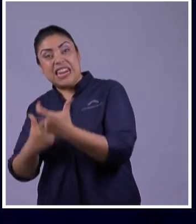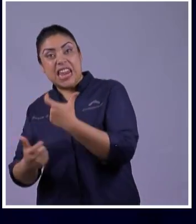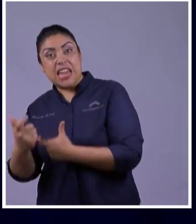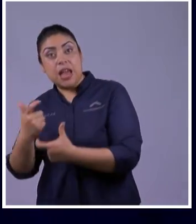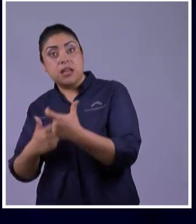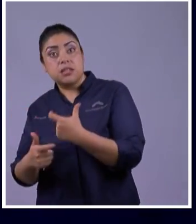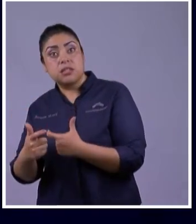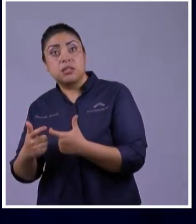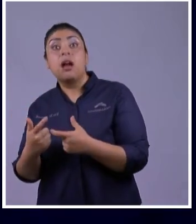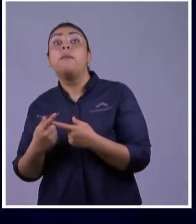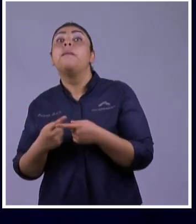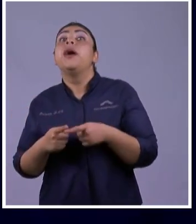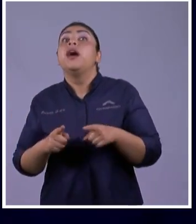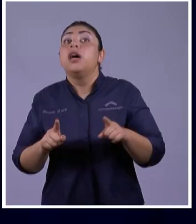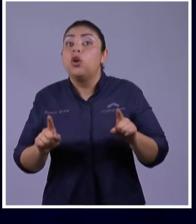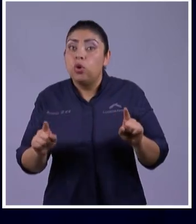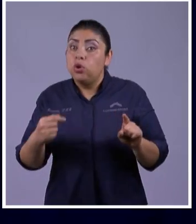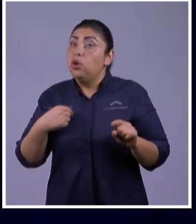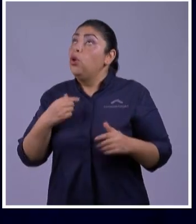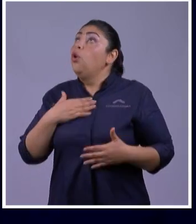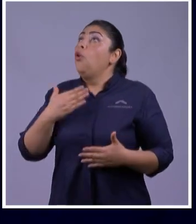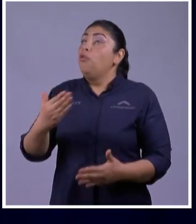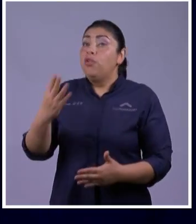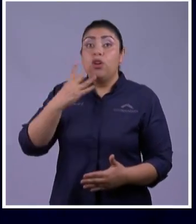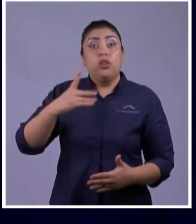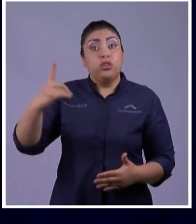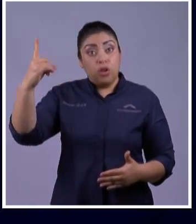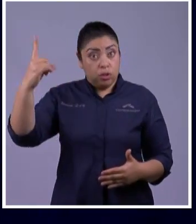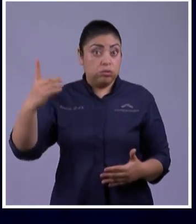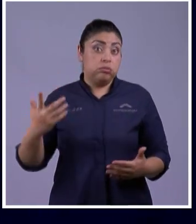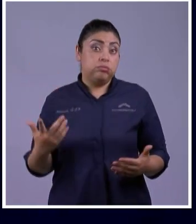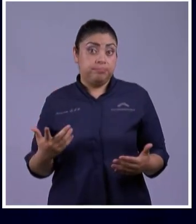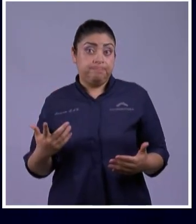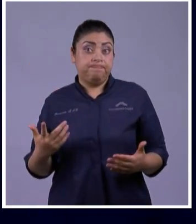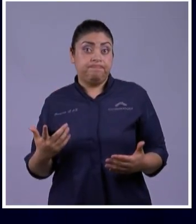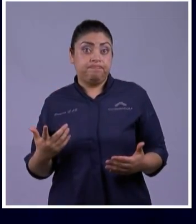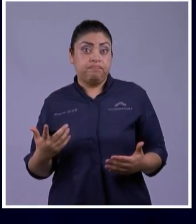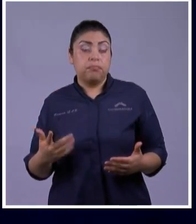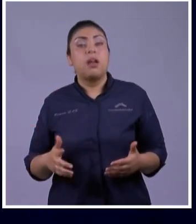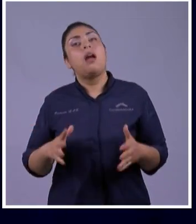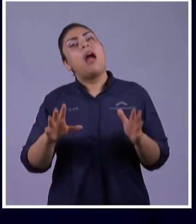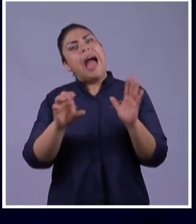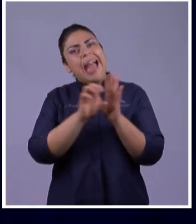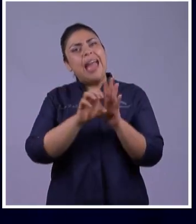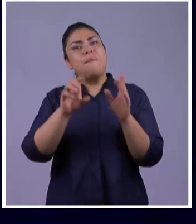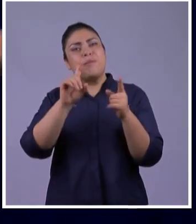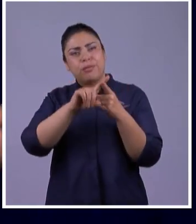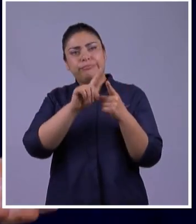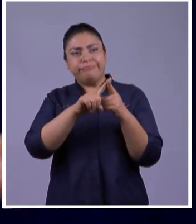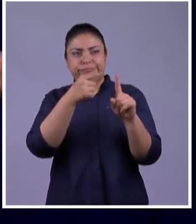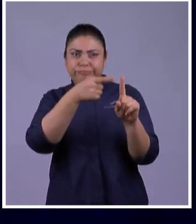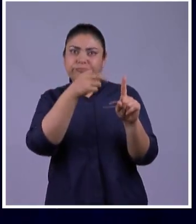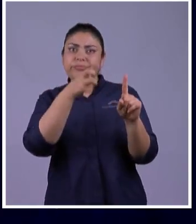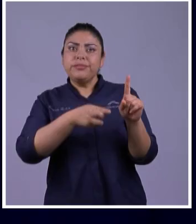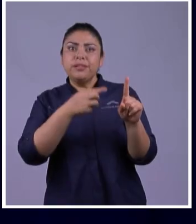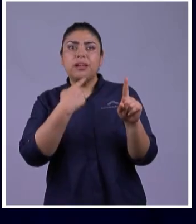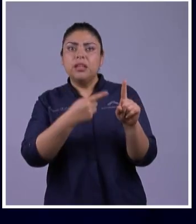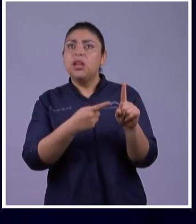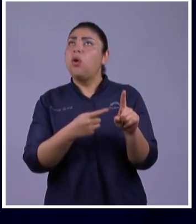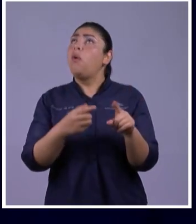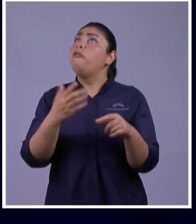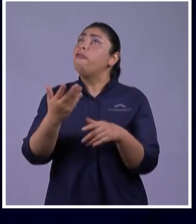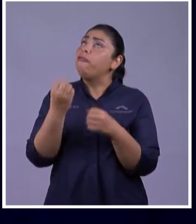trabajo tengo una escasez debo todo y otros que dicen pastor nunca antes en ninguna época había recibido tanta